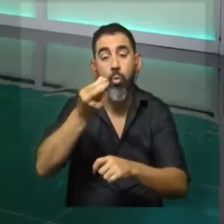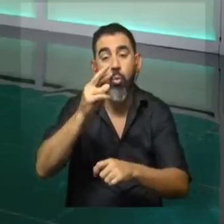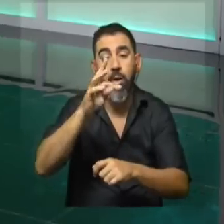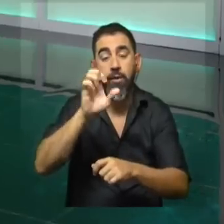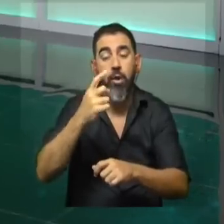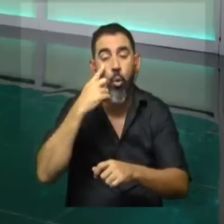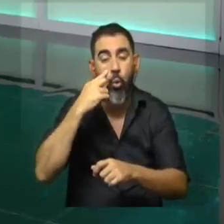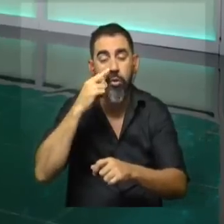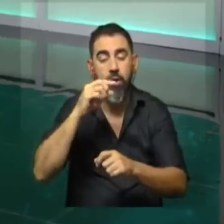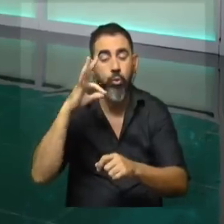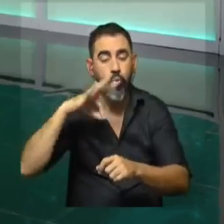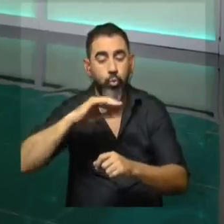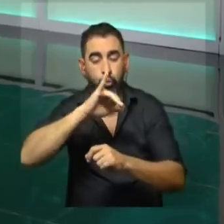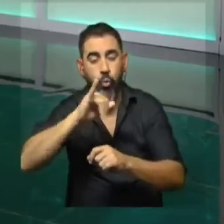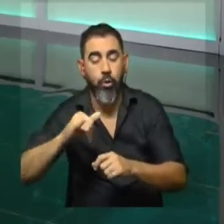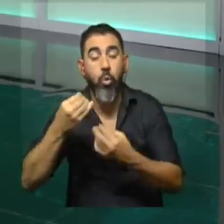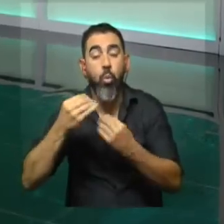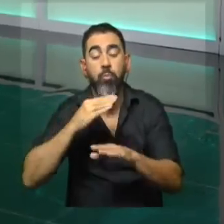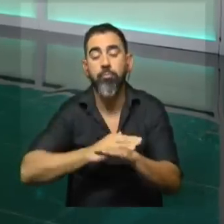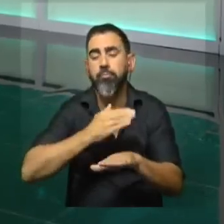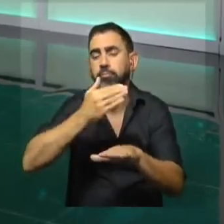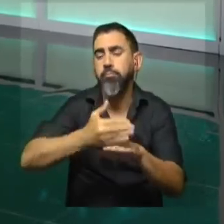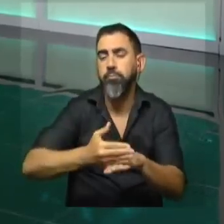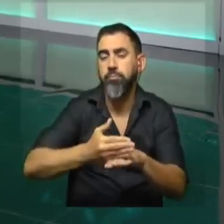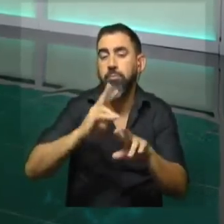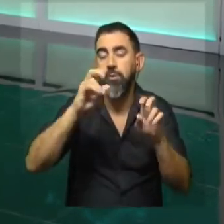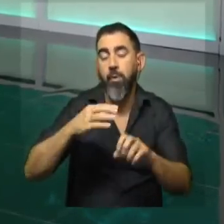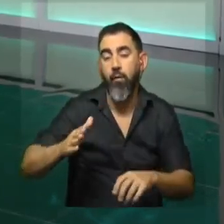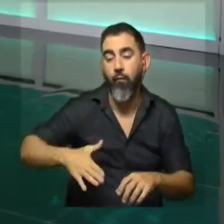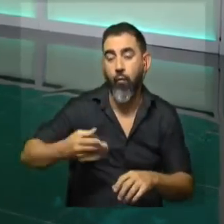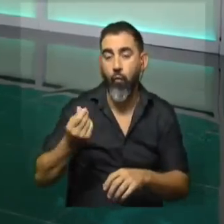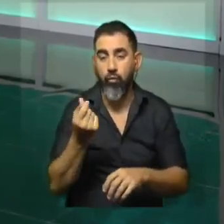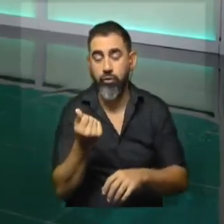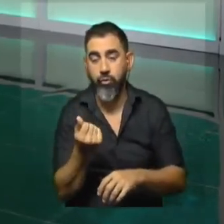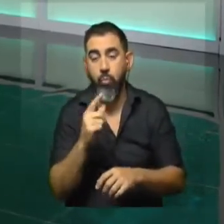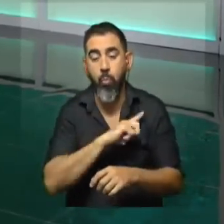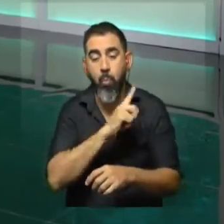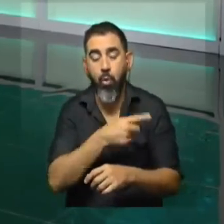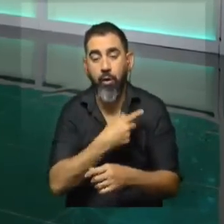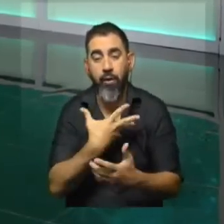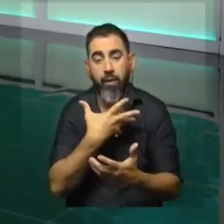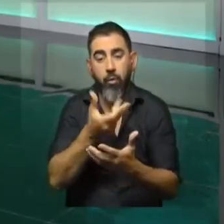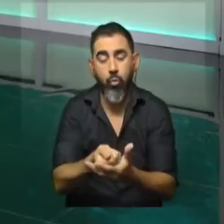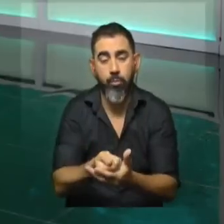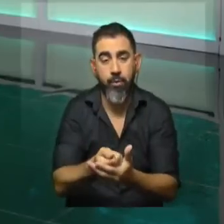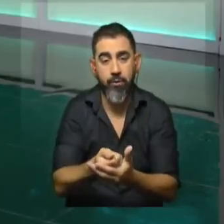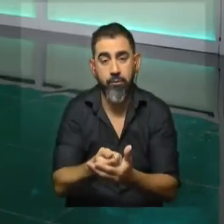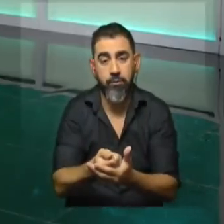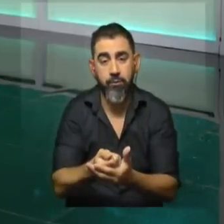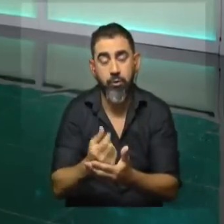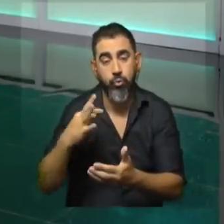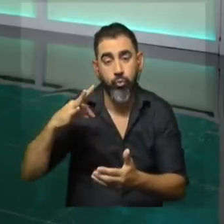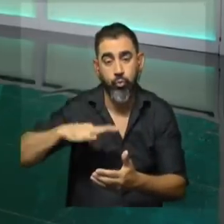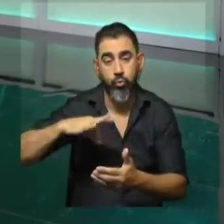datos del índice medio de salarios. ¿Cómo repercute eso en cuanto al bolsillo? Es decir, el poder de compra de los